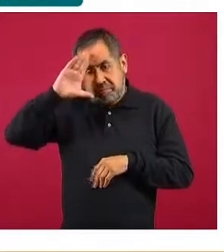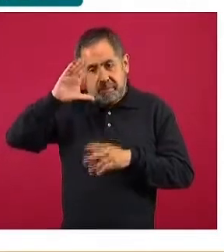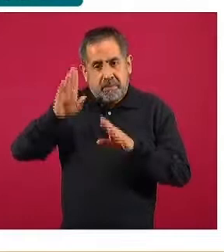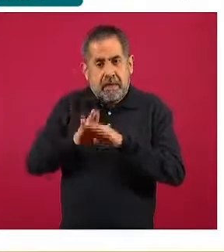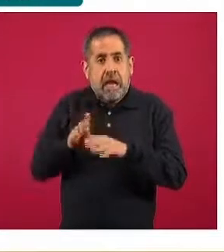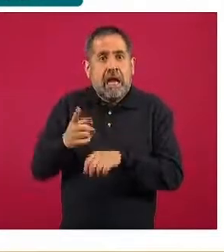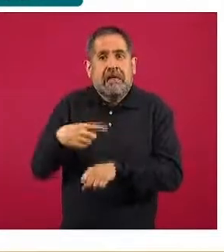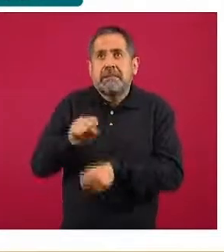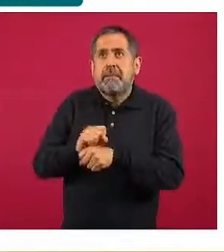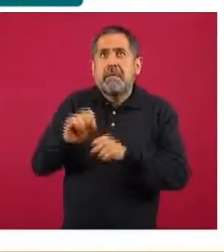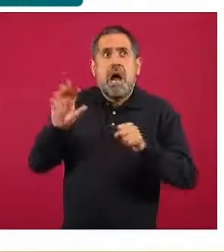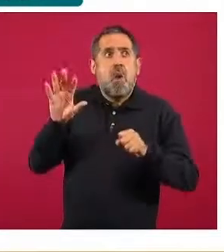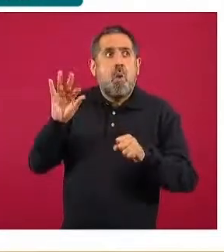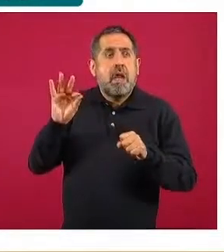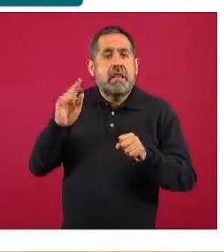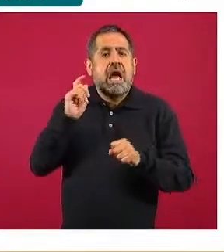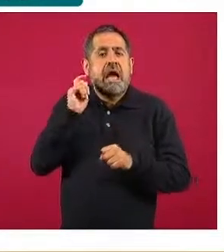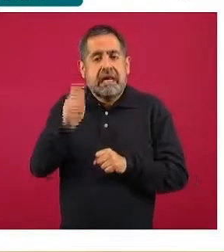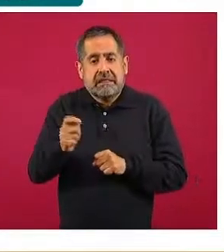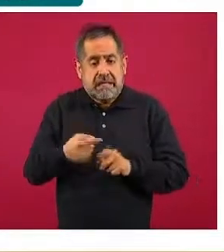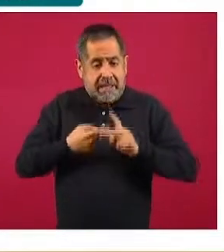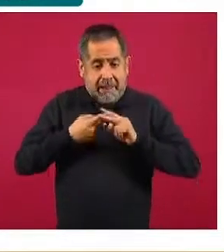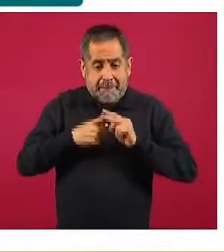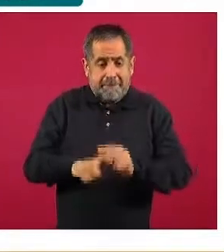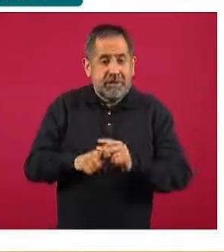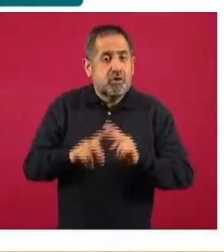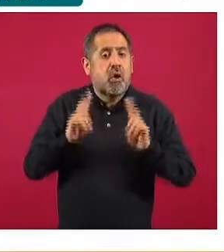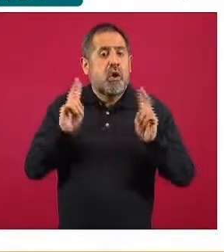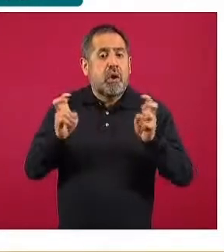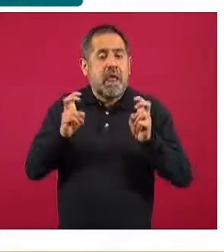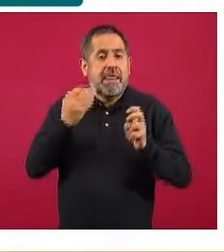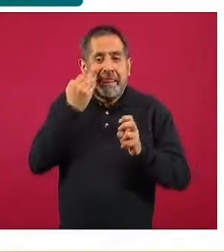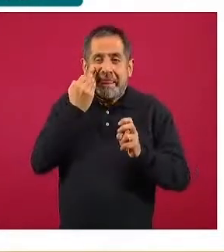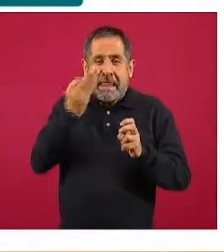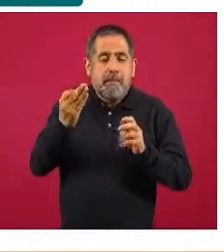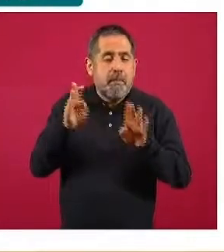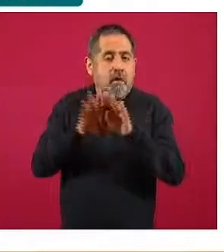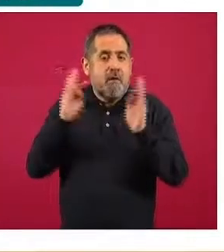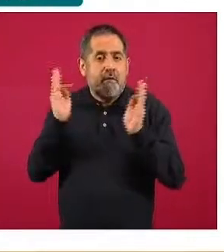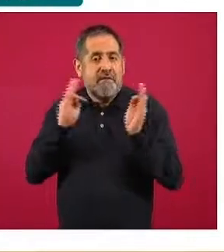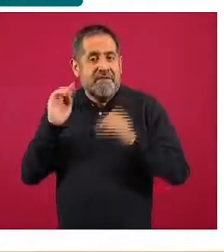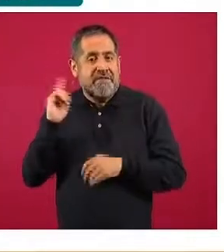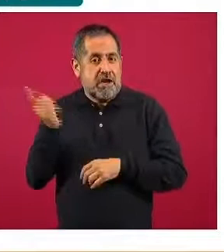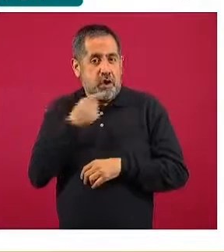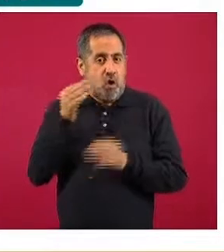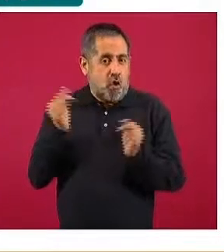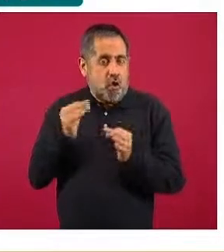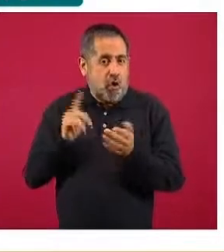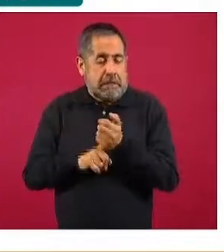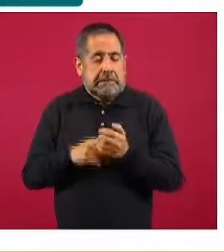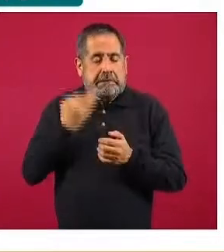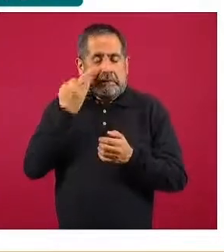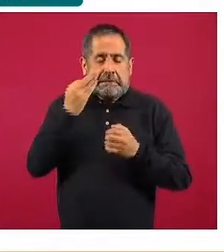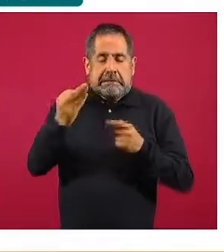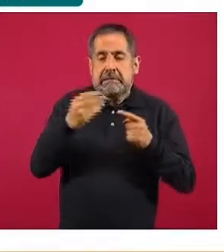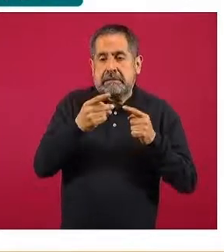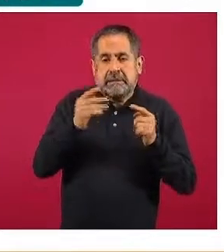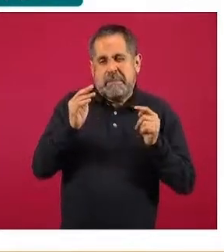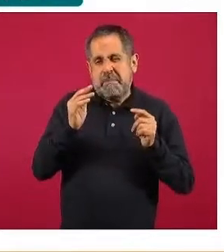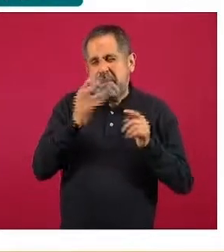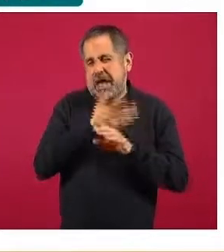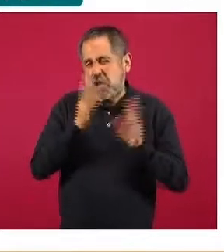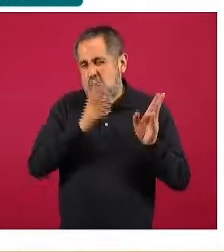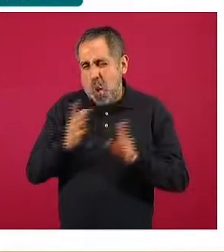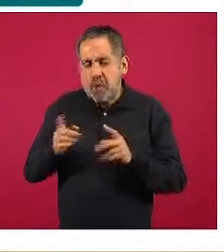cuarenta fue precisamente la semana en la que inició la temporada invernal en el país y la cual también se